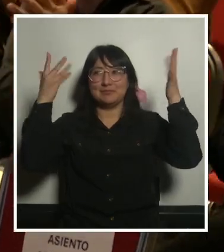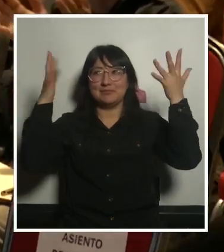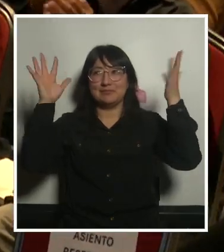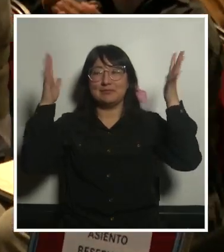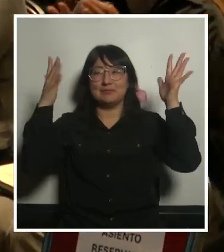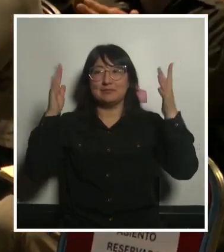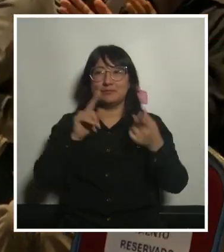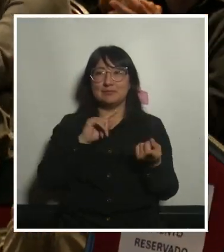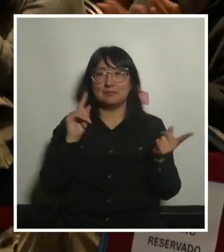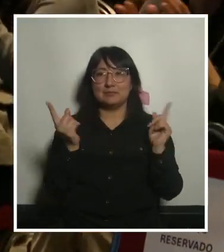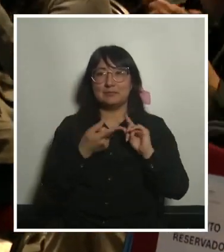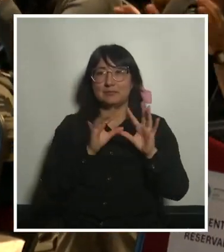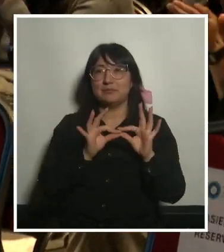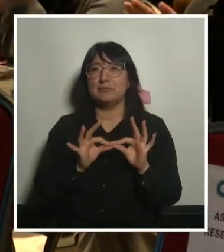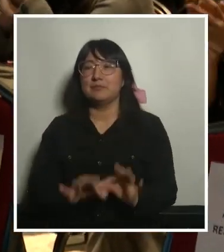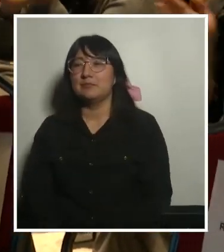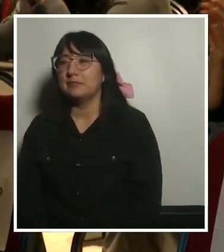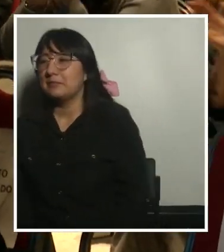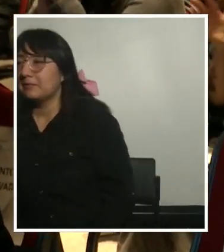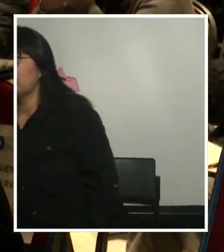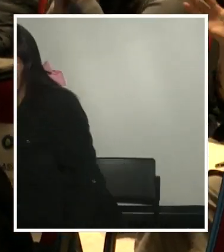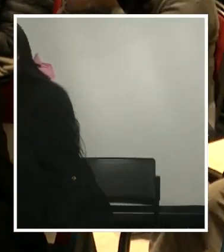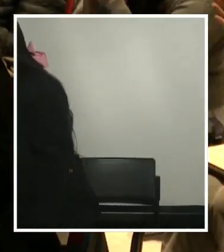le damos las gracias por supuesto